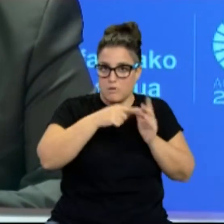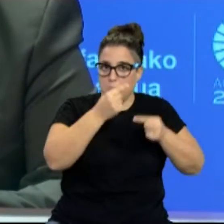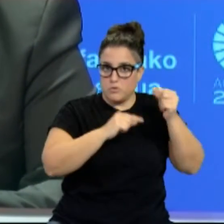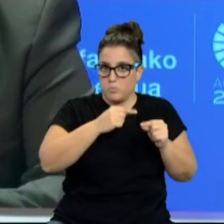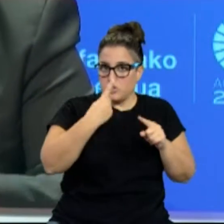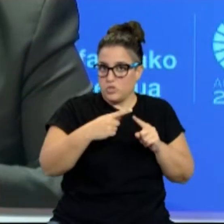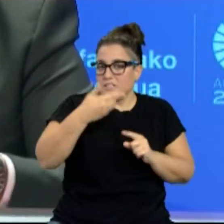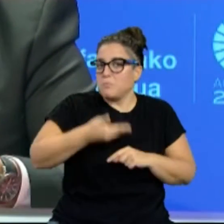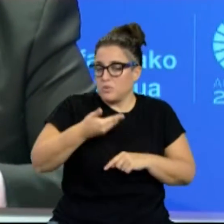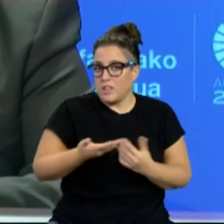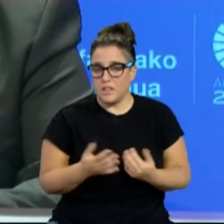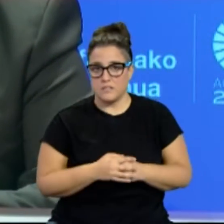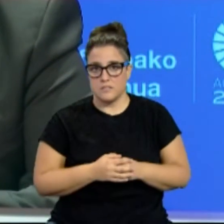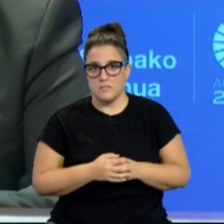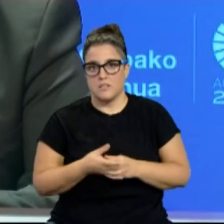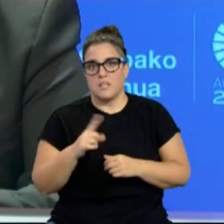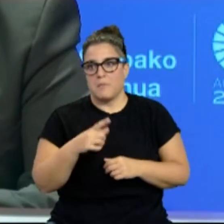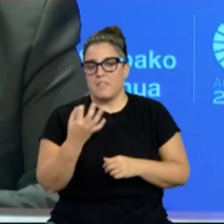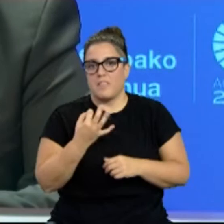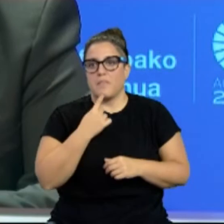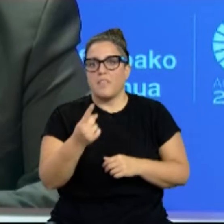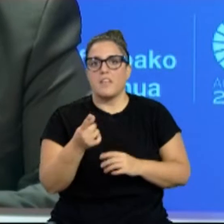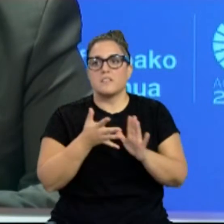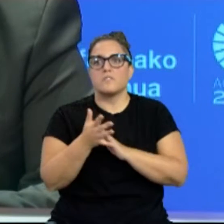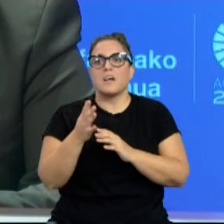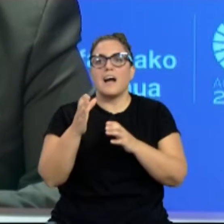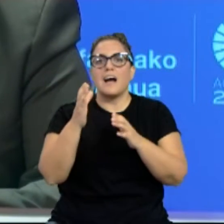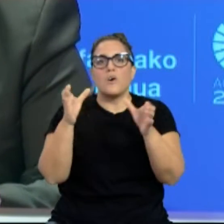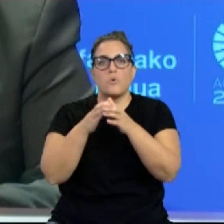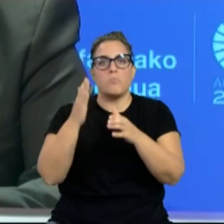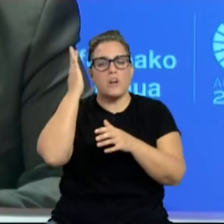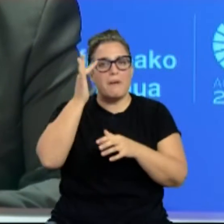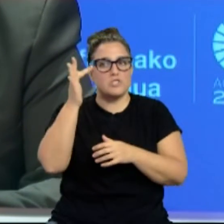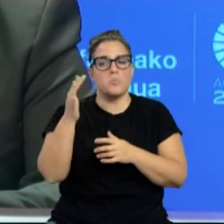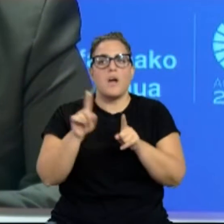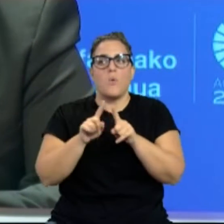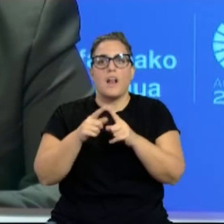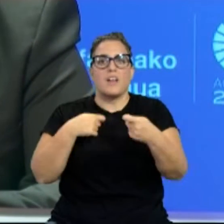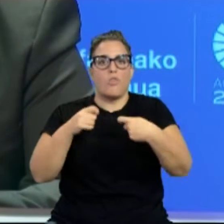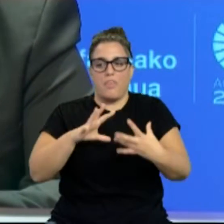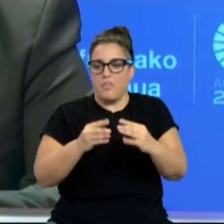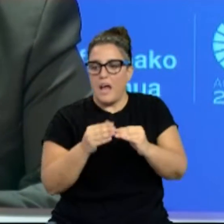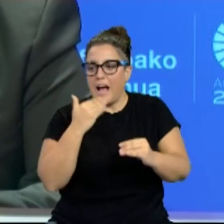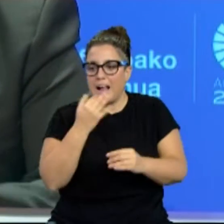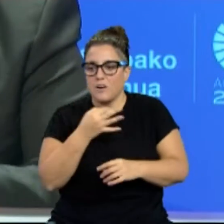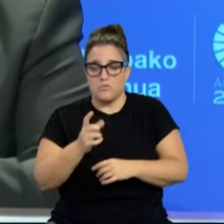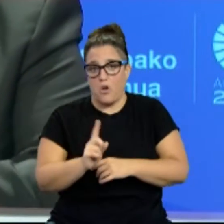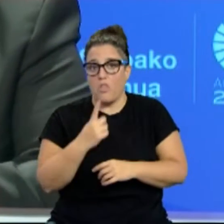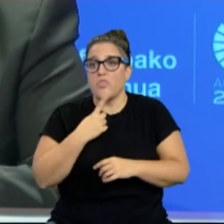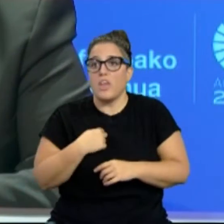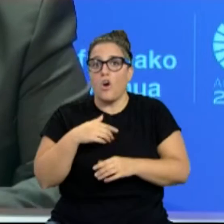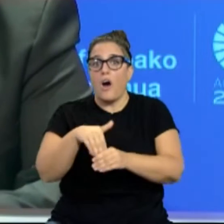para eso. También hay que decir que en este caso Navarra Suma no planteó una negociación ad hoc, planteó en este caso una abstención